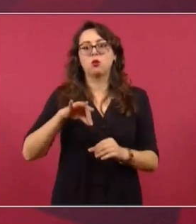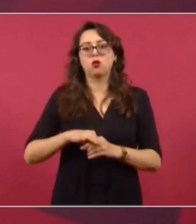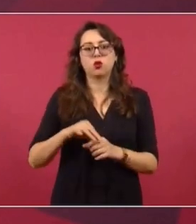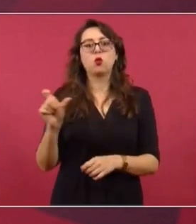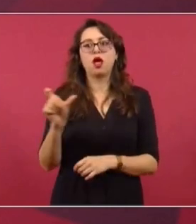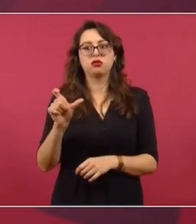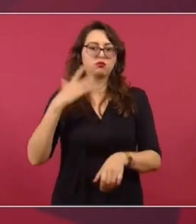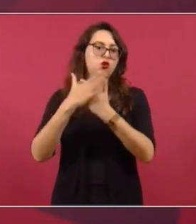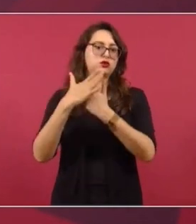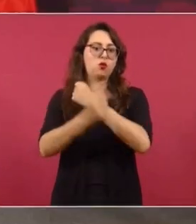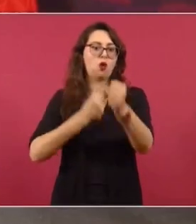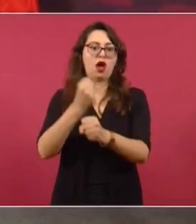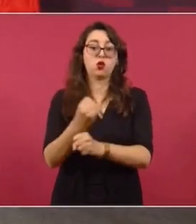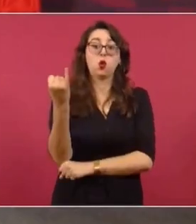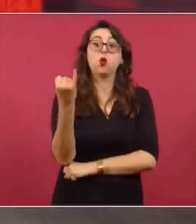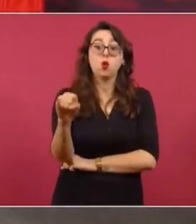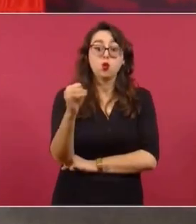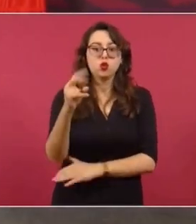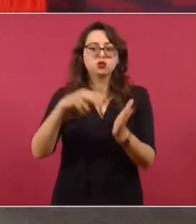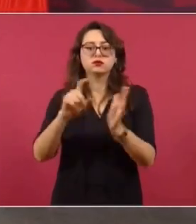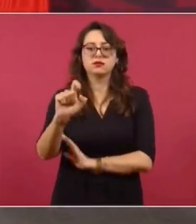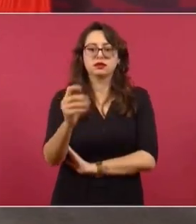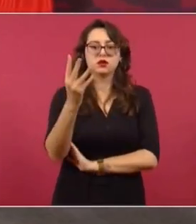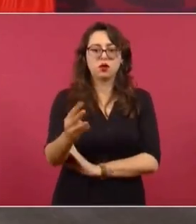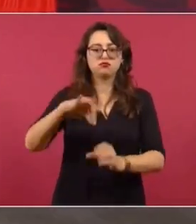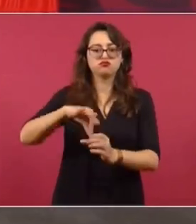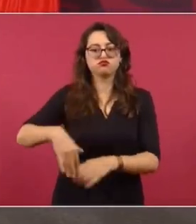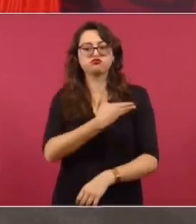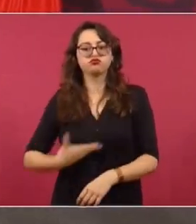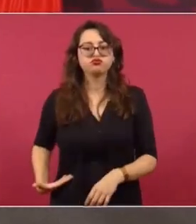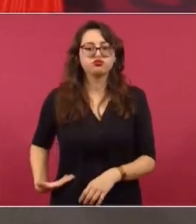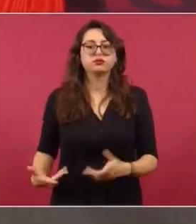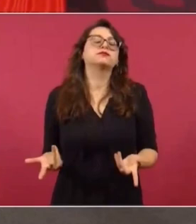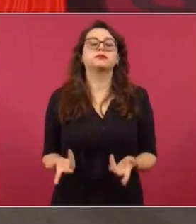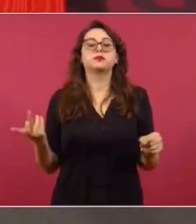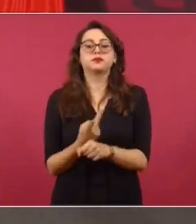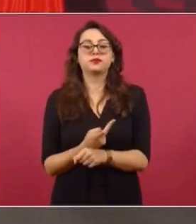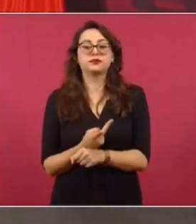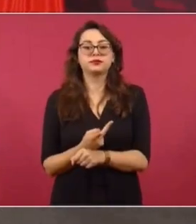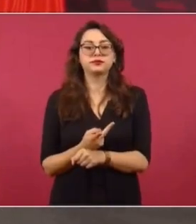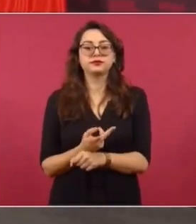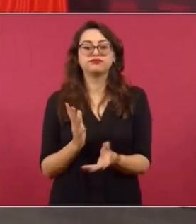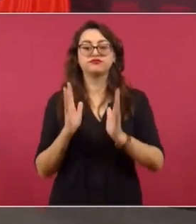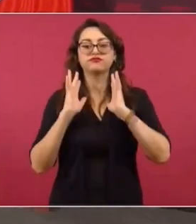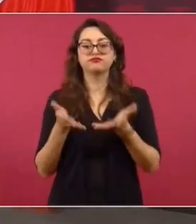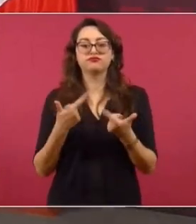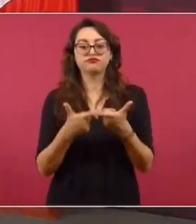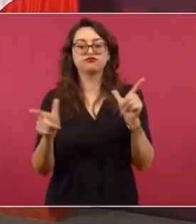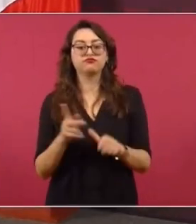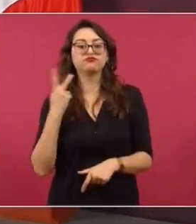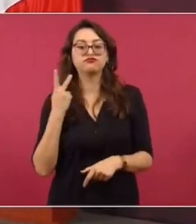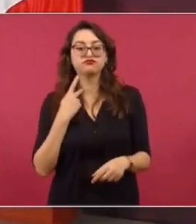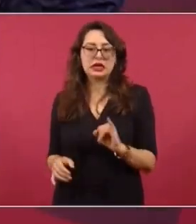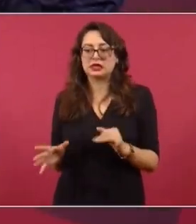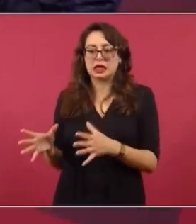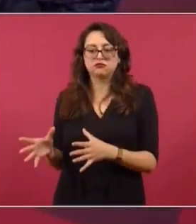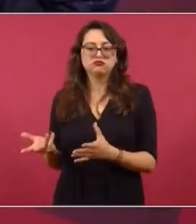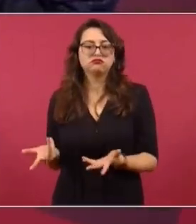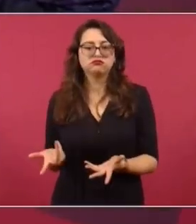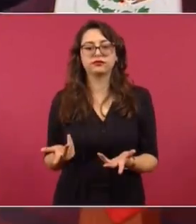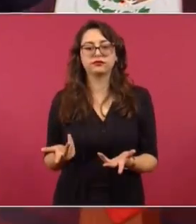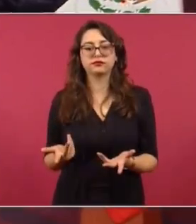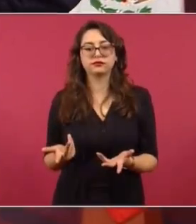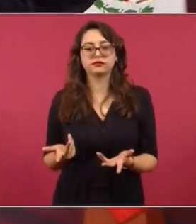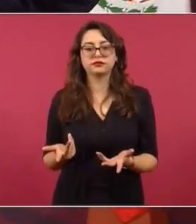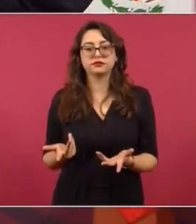del año próximo, elecciones presidenciales. Entonces, pues ya en el flanco derecho hay como 50, o por el